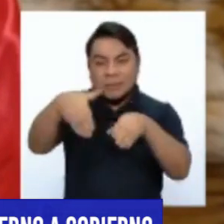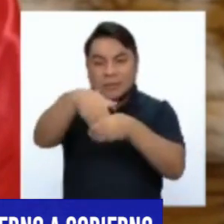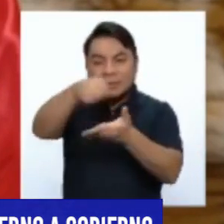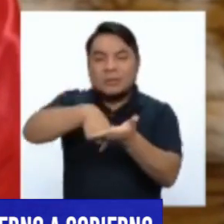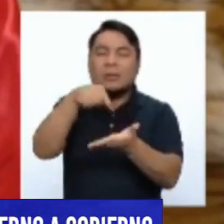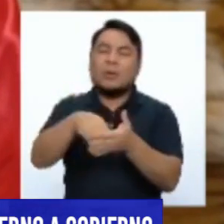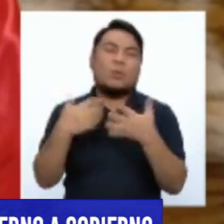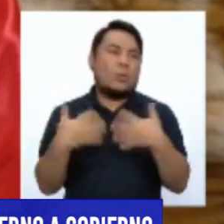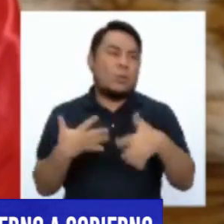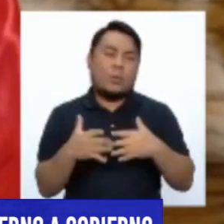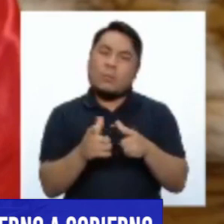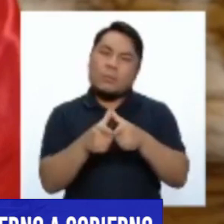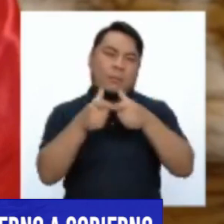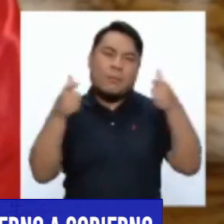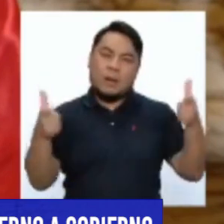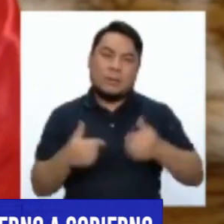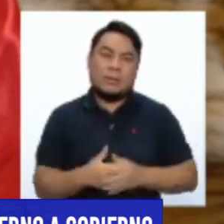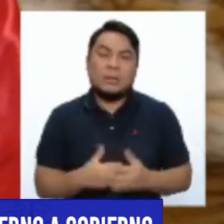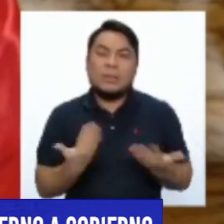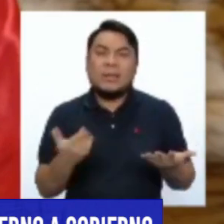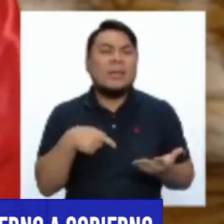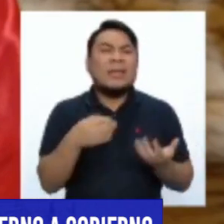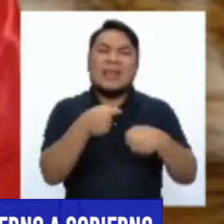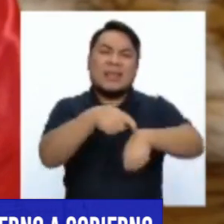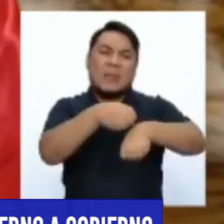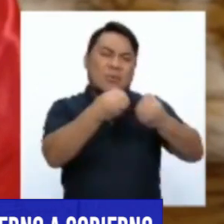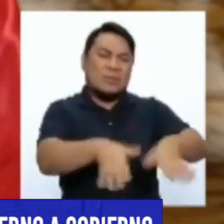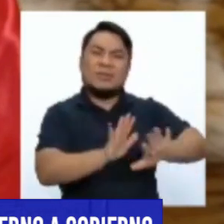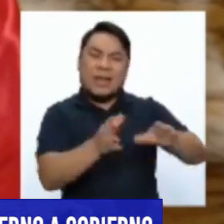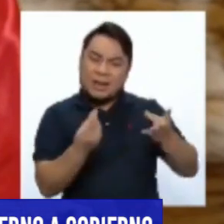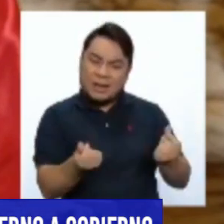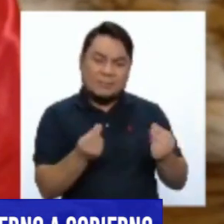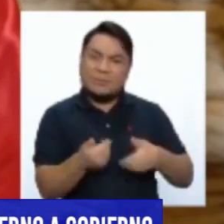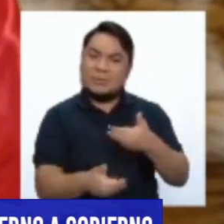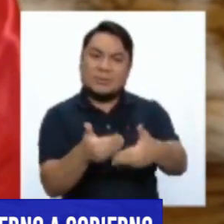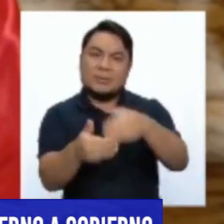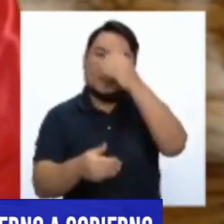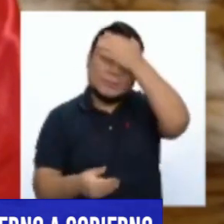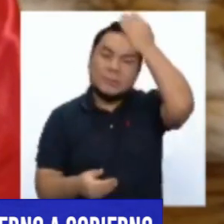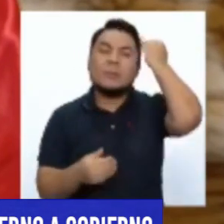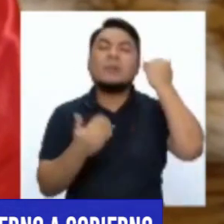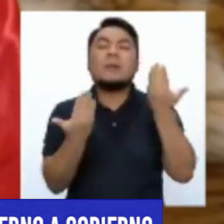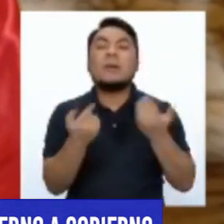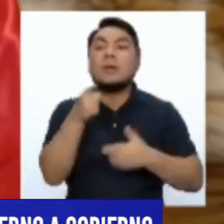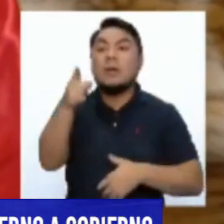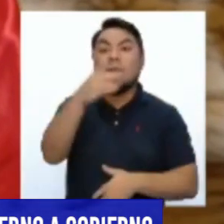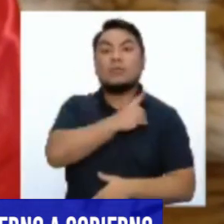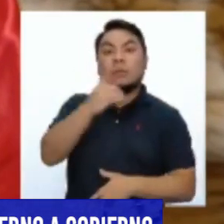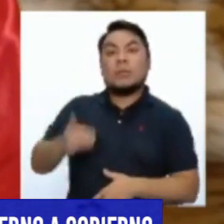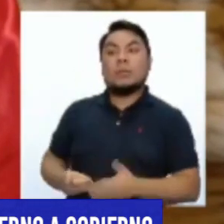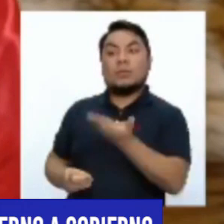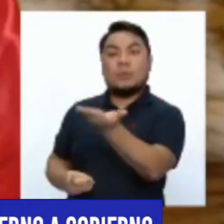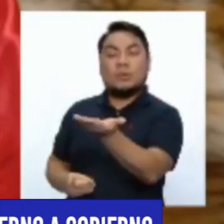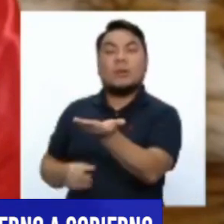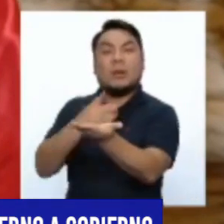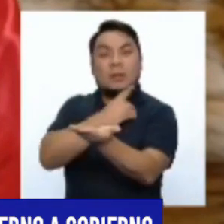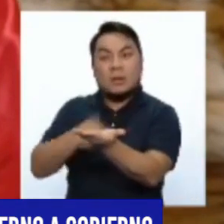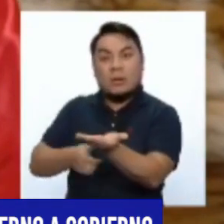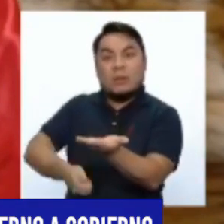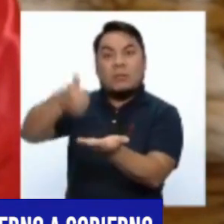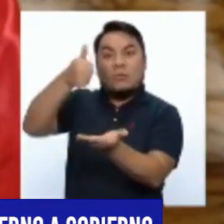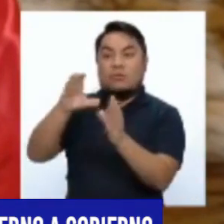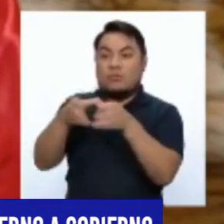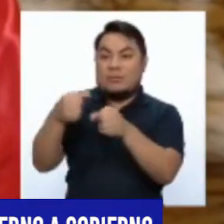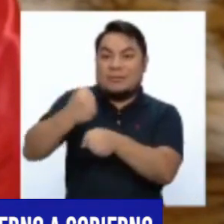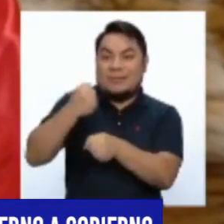sumamente ambiciosa y no hay tiempo que perder. La directora de la autoridad